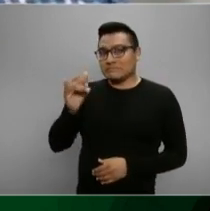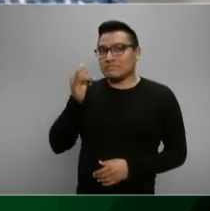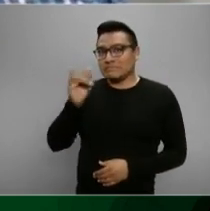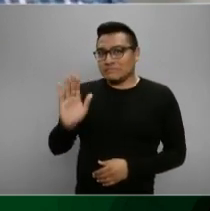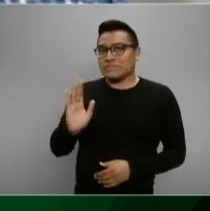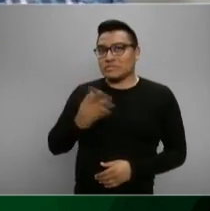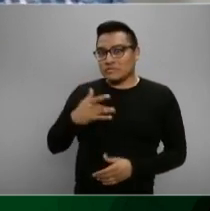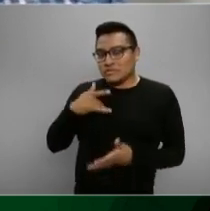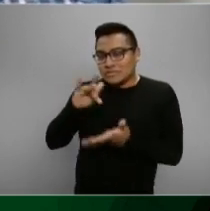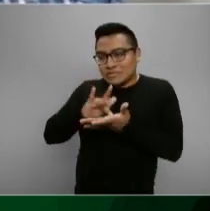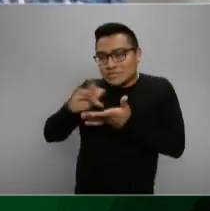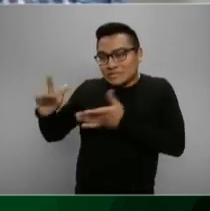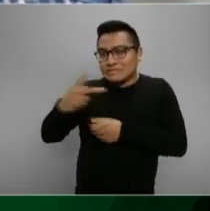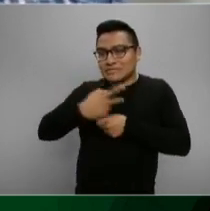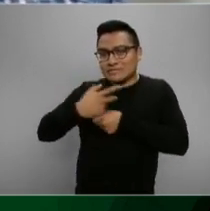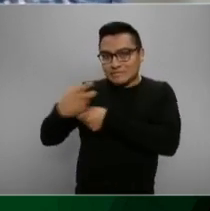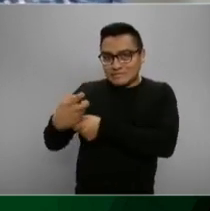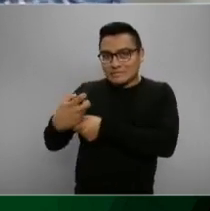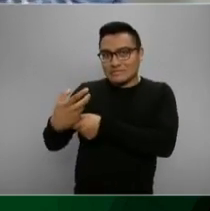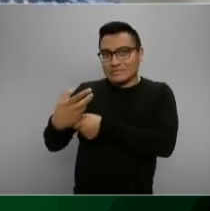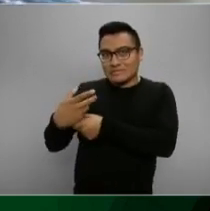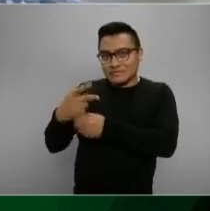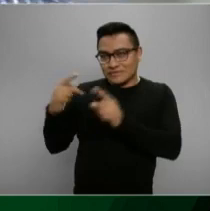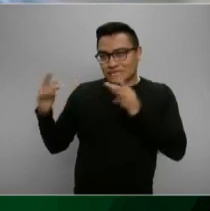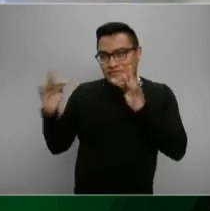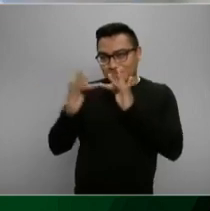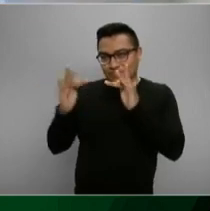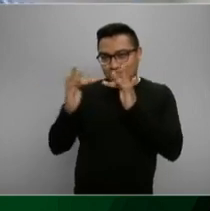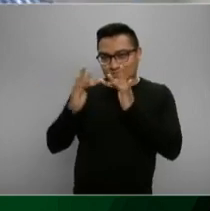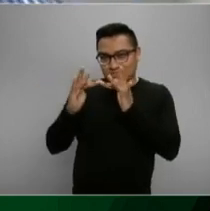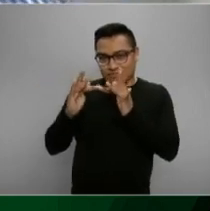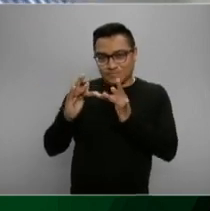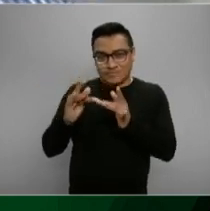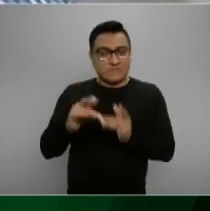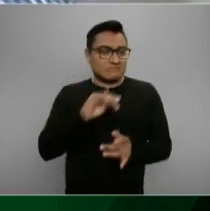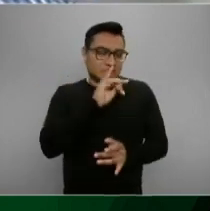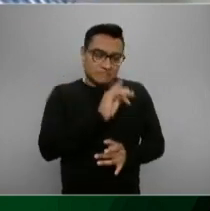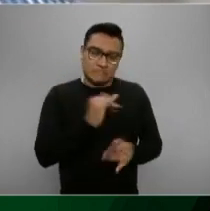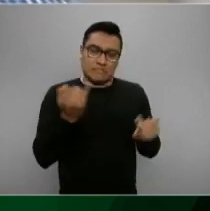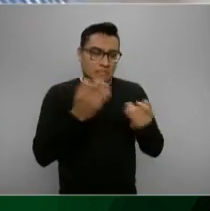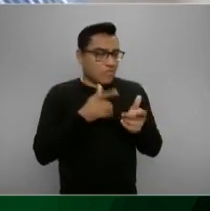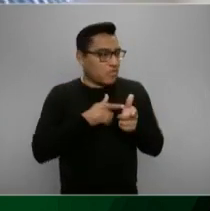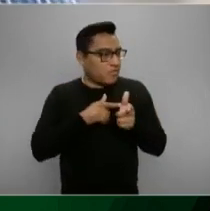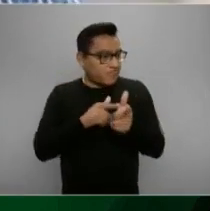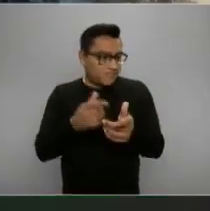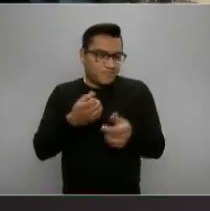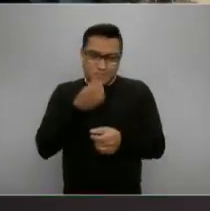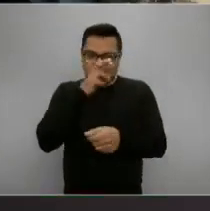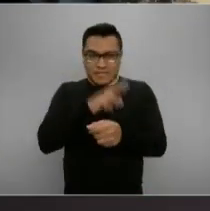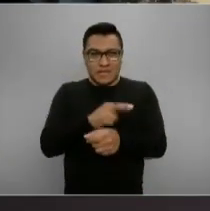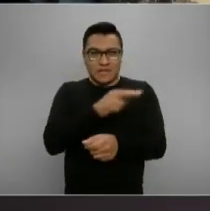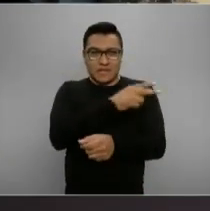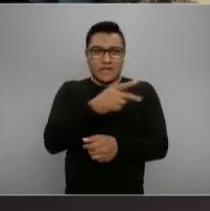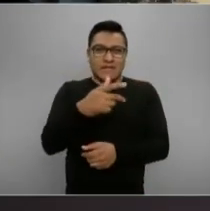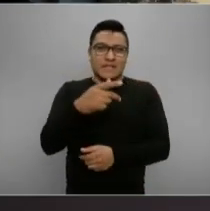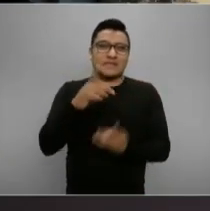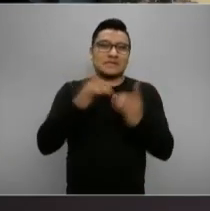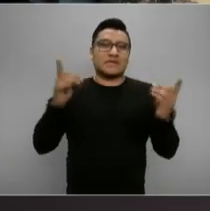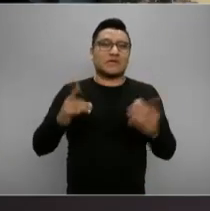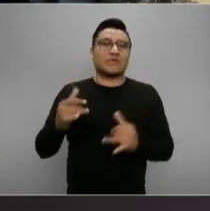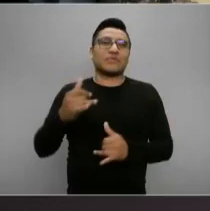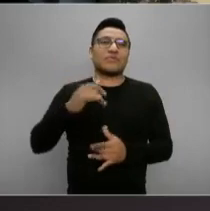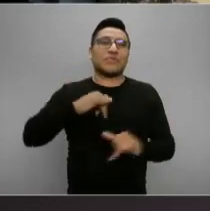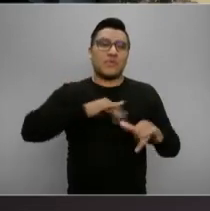Álvaro, muchísimas gracias por la invitación y seguimos en contacto. Por supuesto. la orden siempre, maestro Román Meyer, secretario de Desarrollo Agrario,